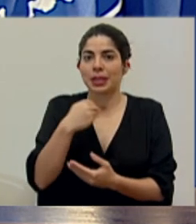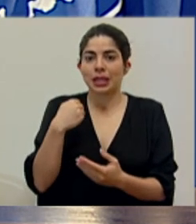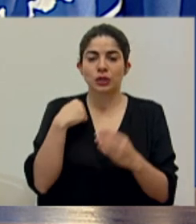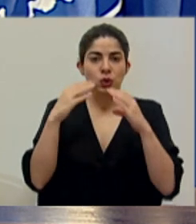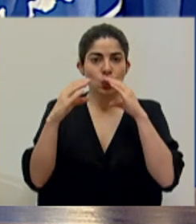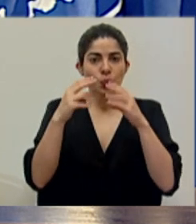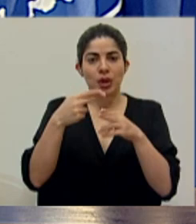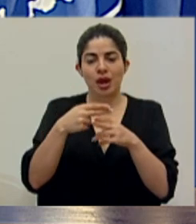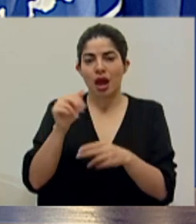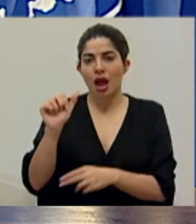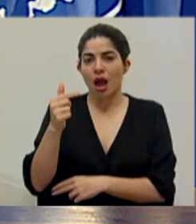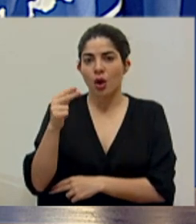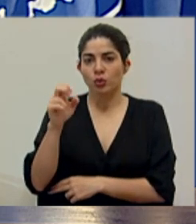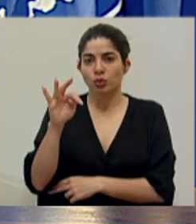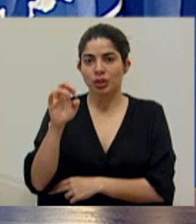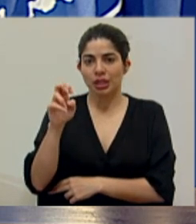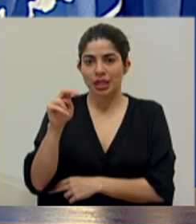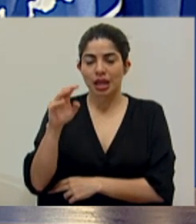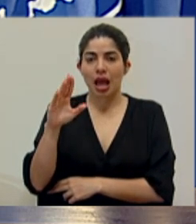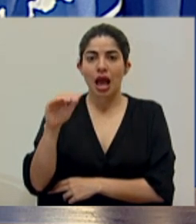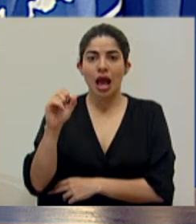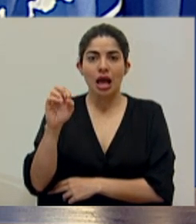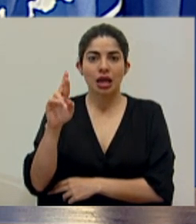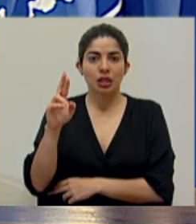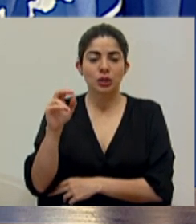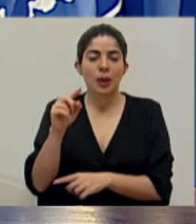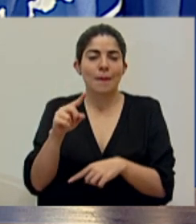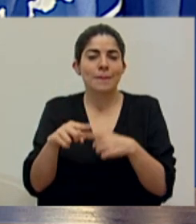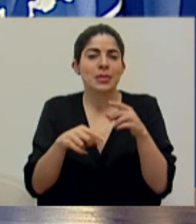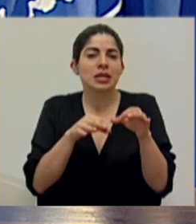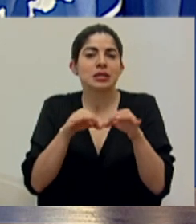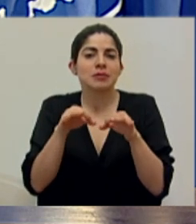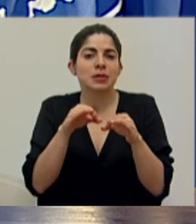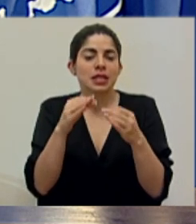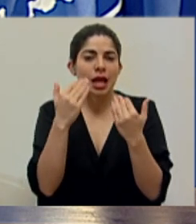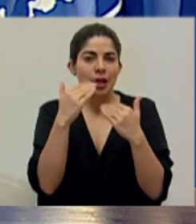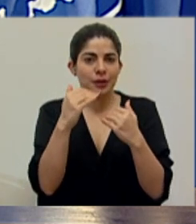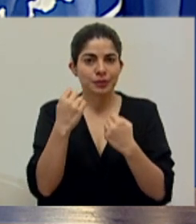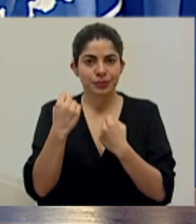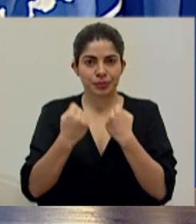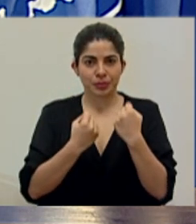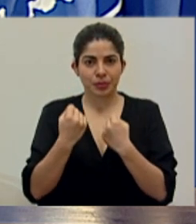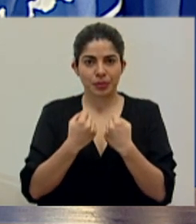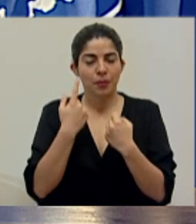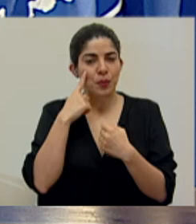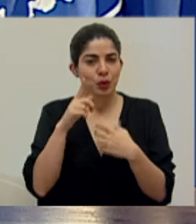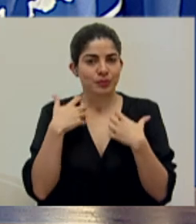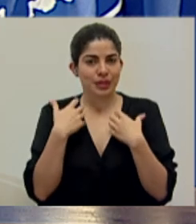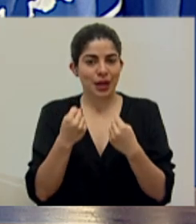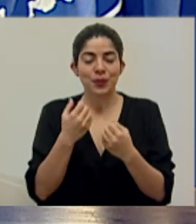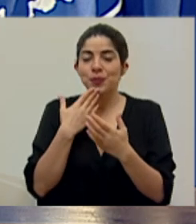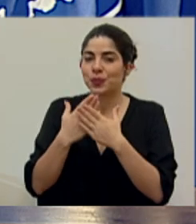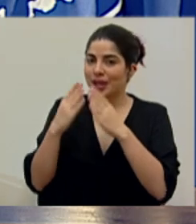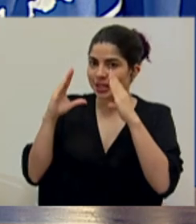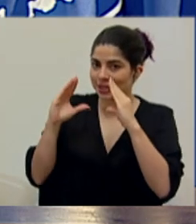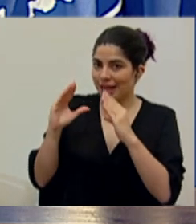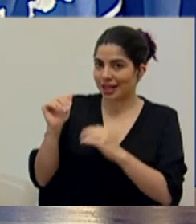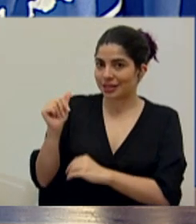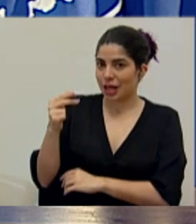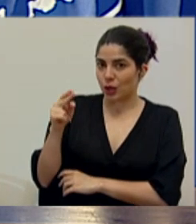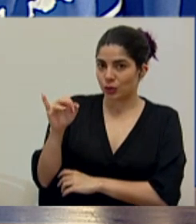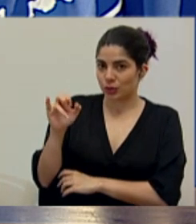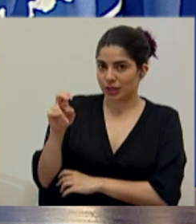don Agustín Castro, que se va a referir de la implementación de la restricción vehicular sanitaria. Muy buenas tardes, don Agustín.